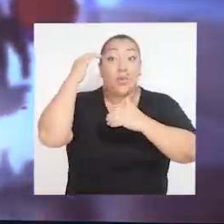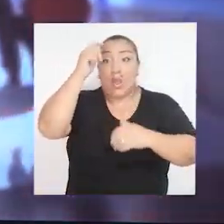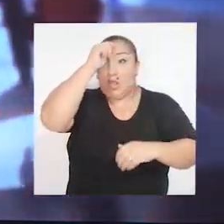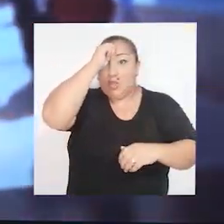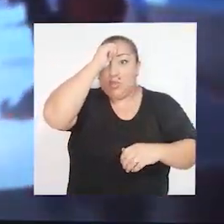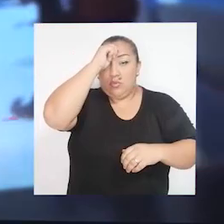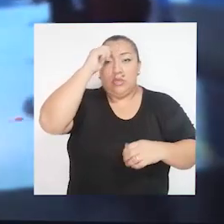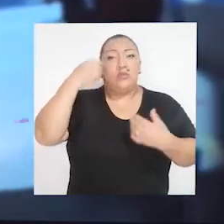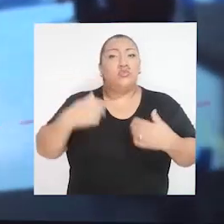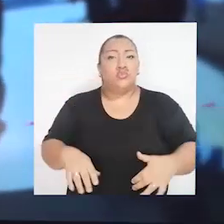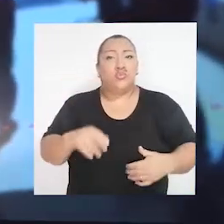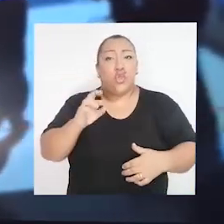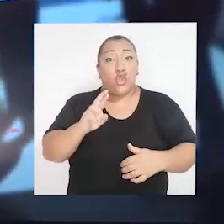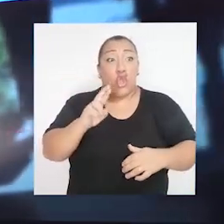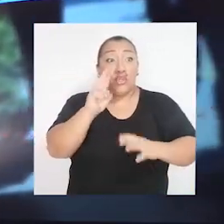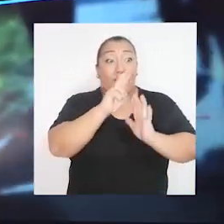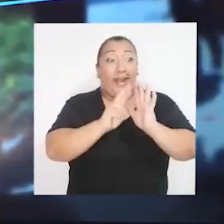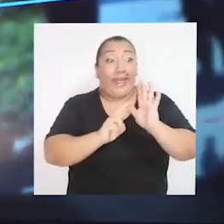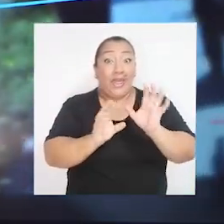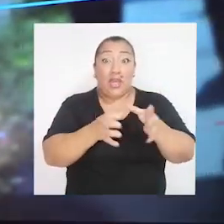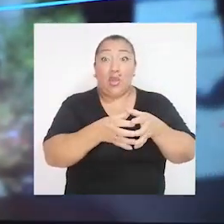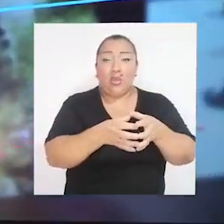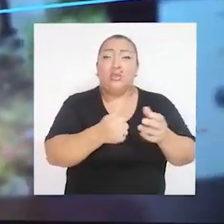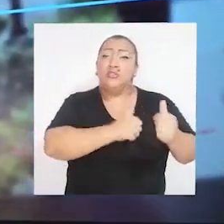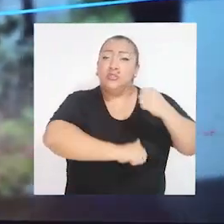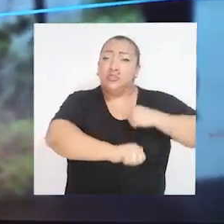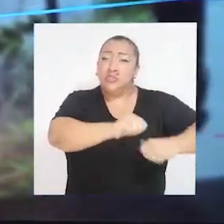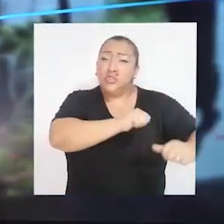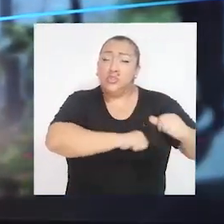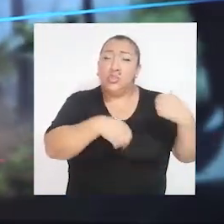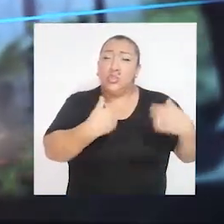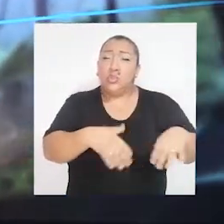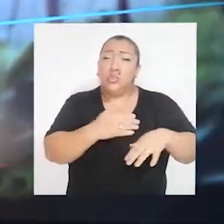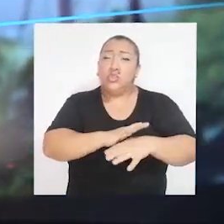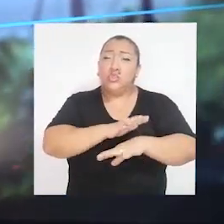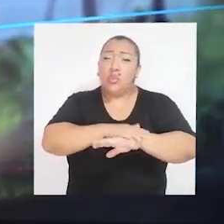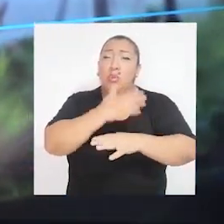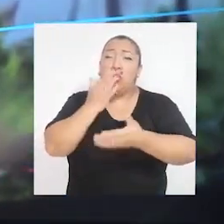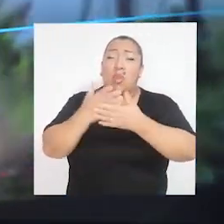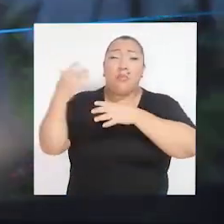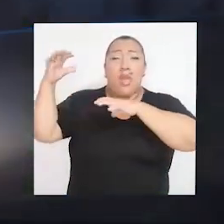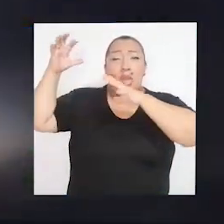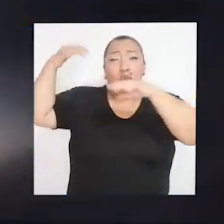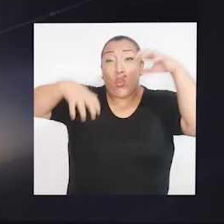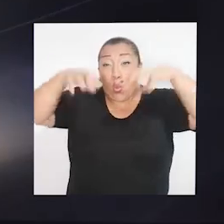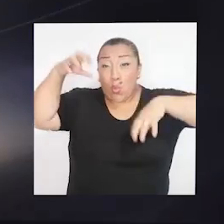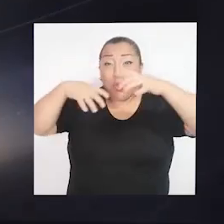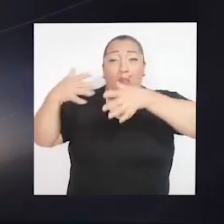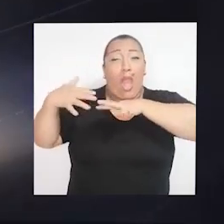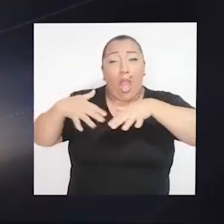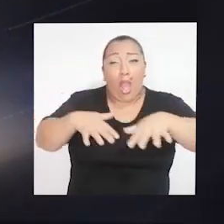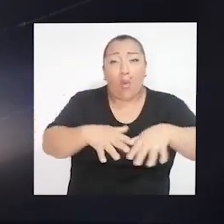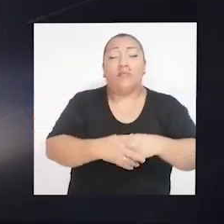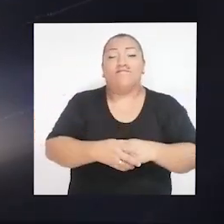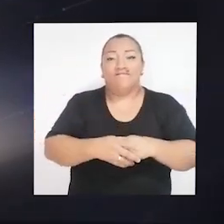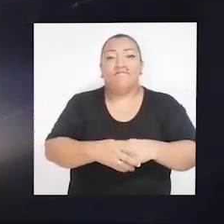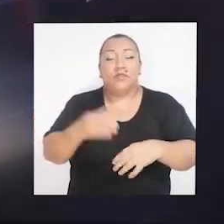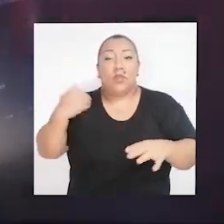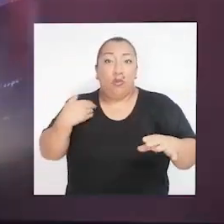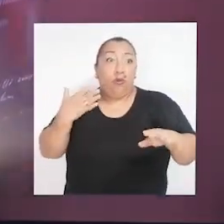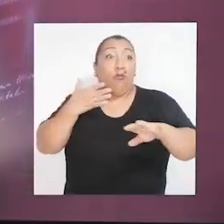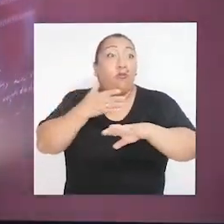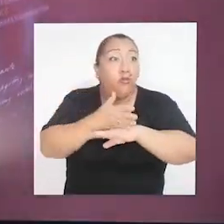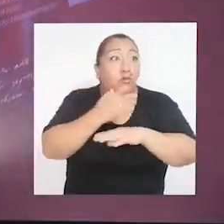Piura y Tumbes son dos regiones del norte del país que sufren gravemente las consecuencias de las lluvias e inundaciones. Ante ello,